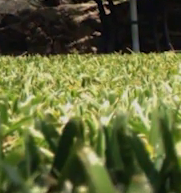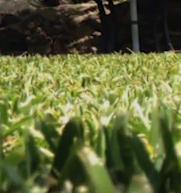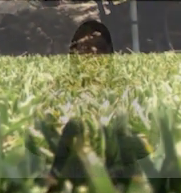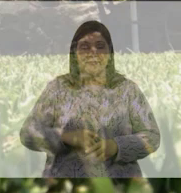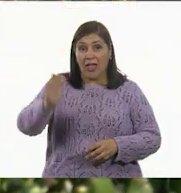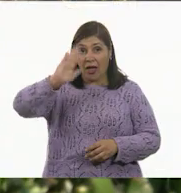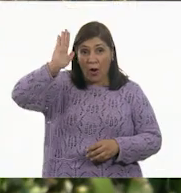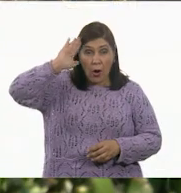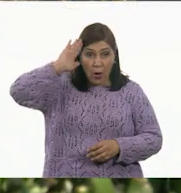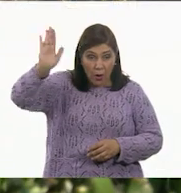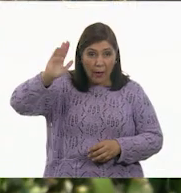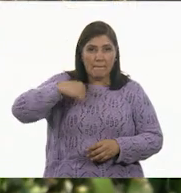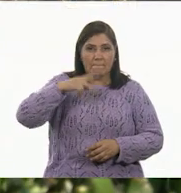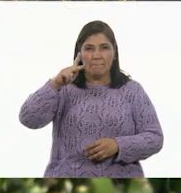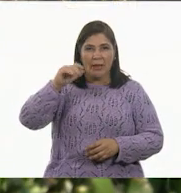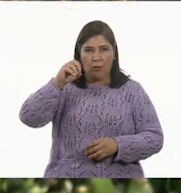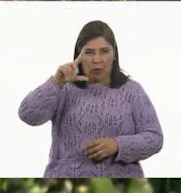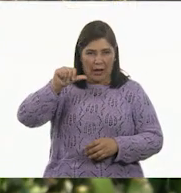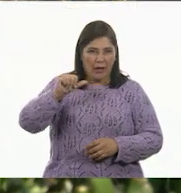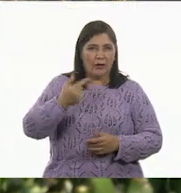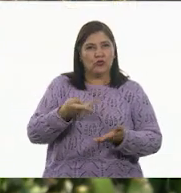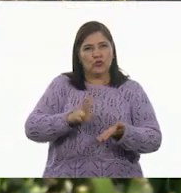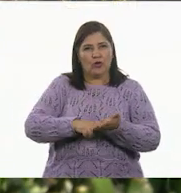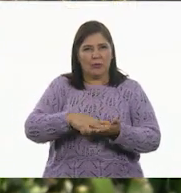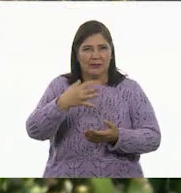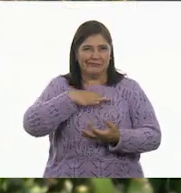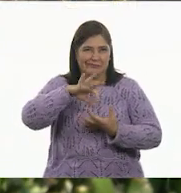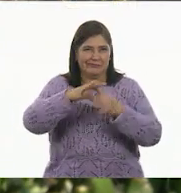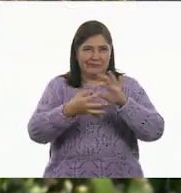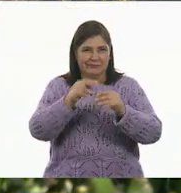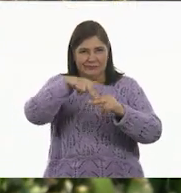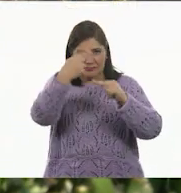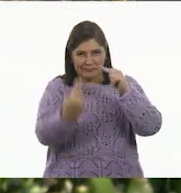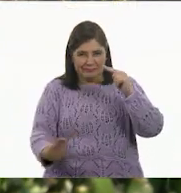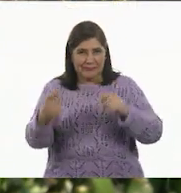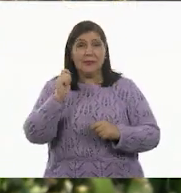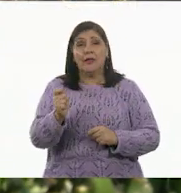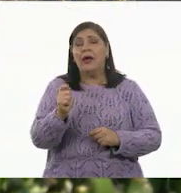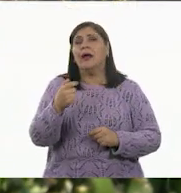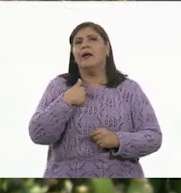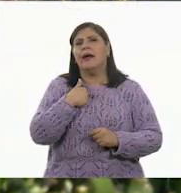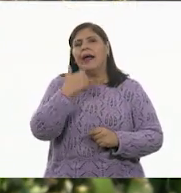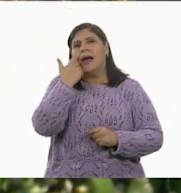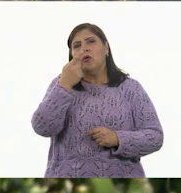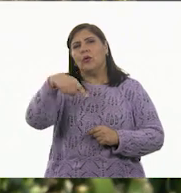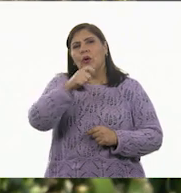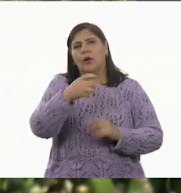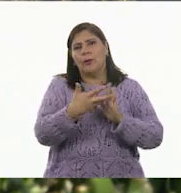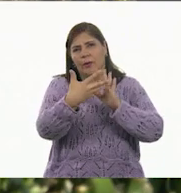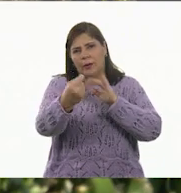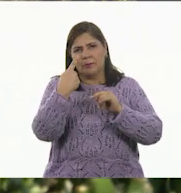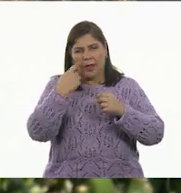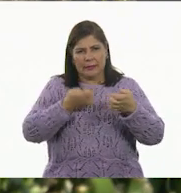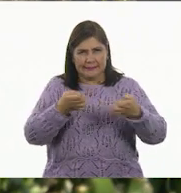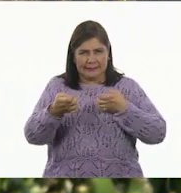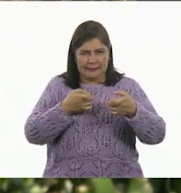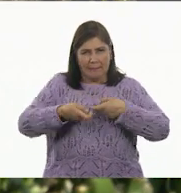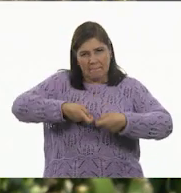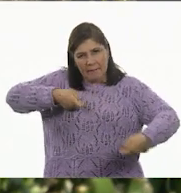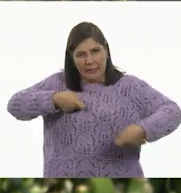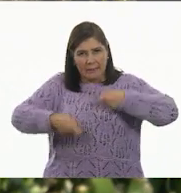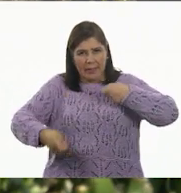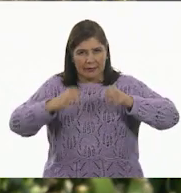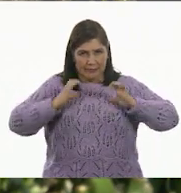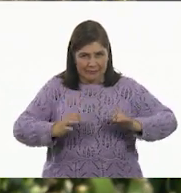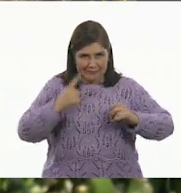Hola, ¿qué tal? Soy Paola Espinosa, doble medallista olímpica en clavados y quiero que hagan esta pequeña rutina de estiramientos conmigo. Vamos a